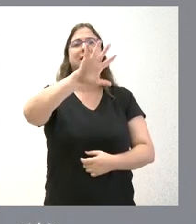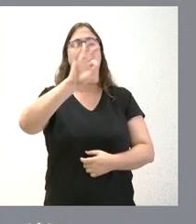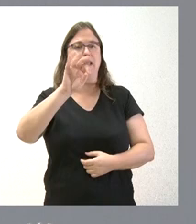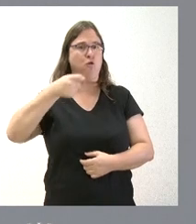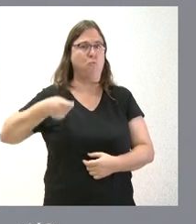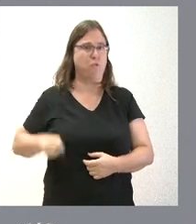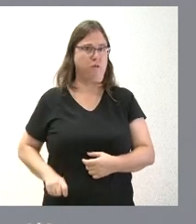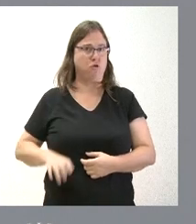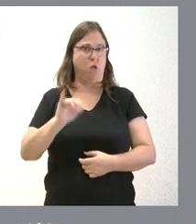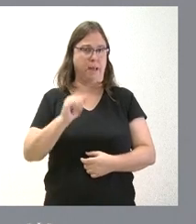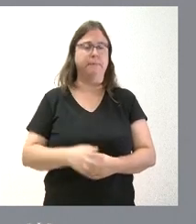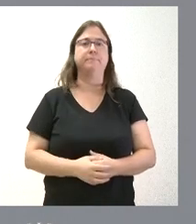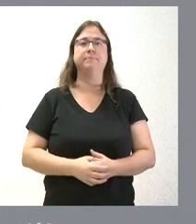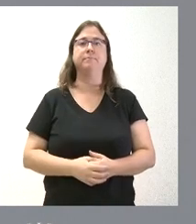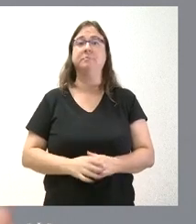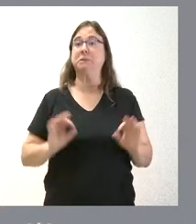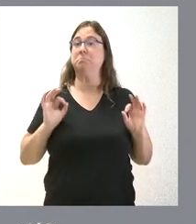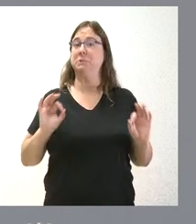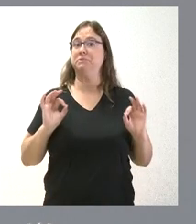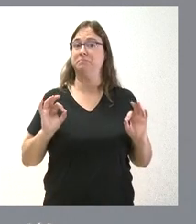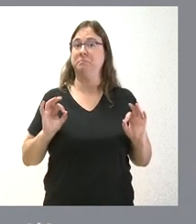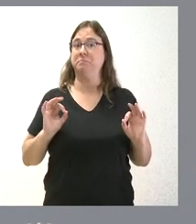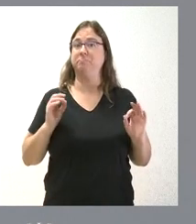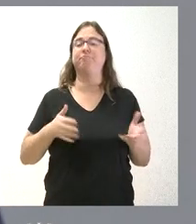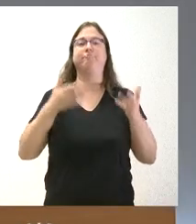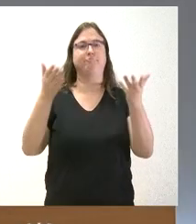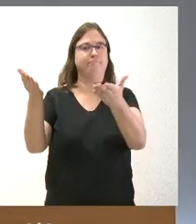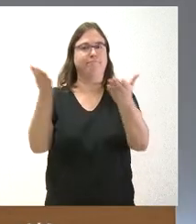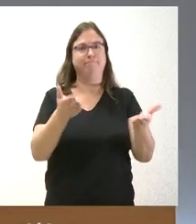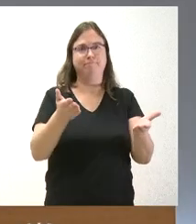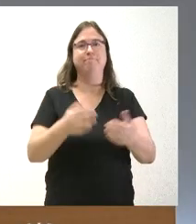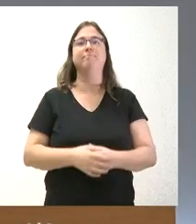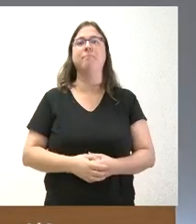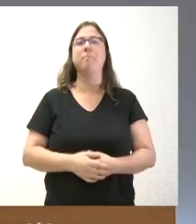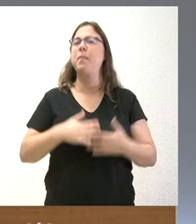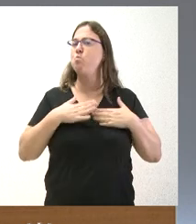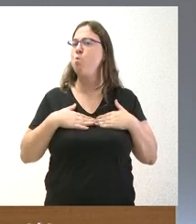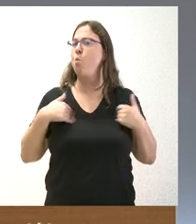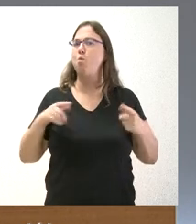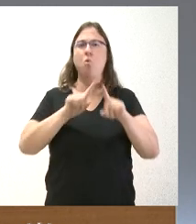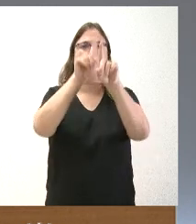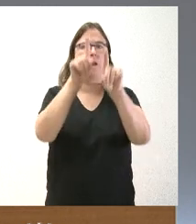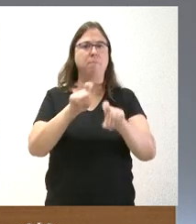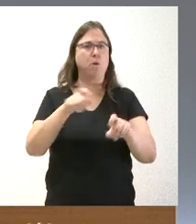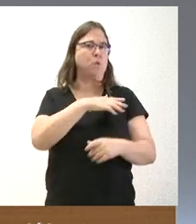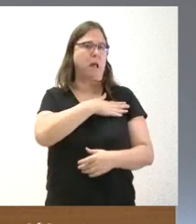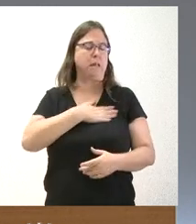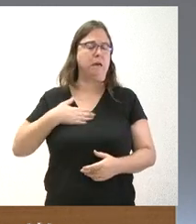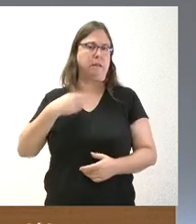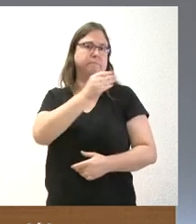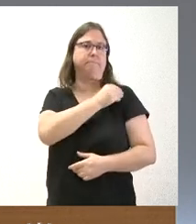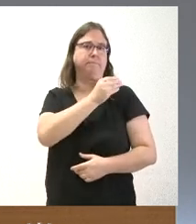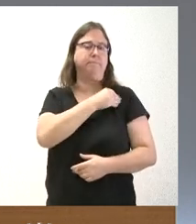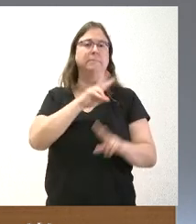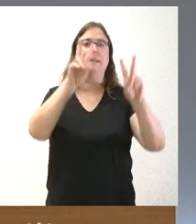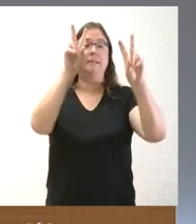que se tiene en nuestra comunidad autónoma. Y, sin más, pues quedo a la espera de cualquier pregunta que tuvieran oportuno formular